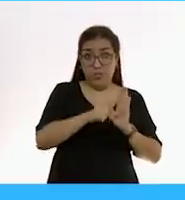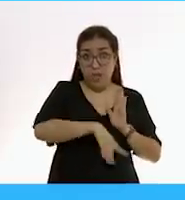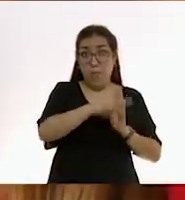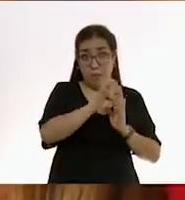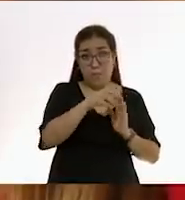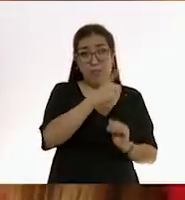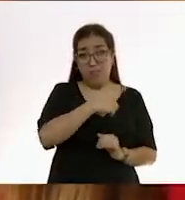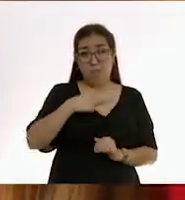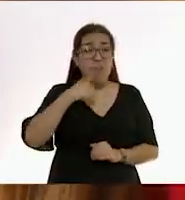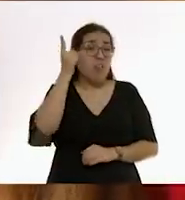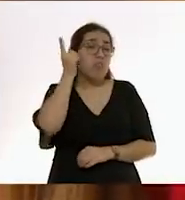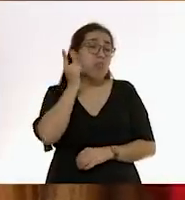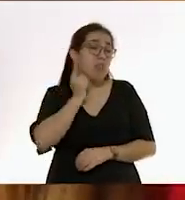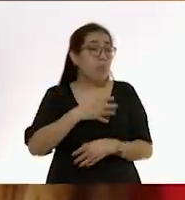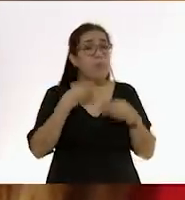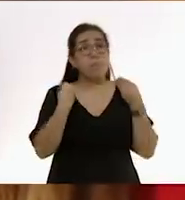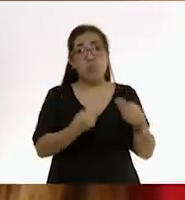mucho.